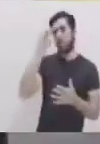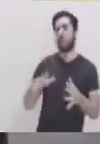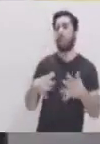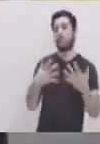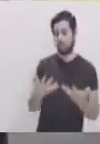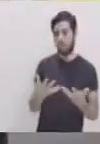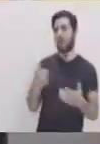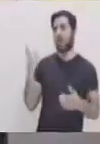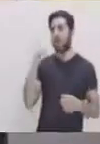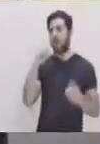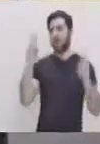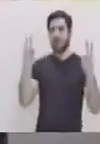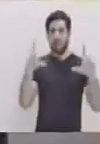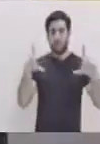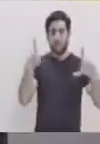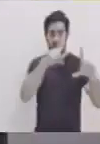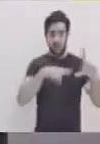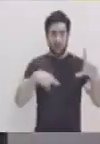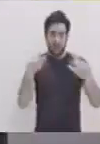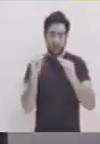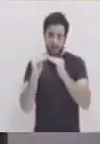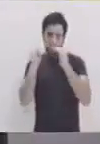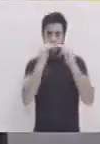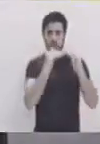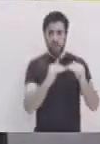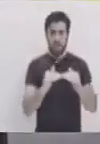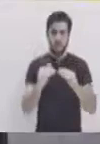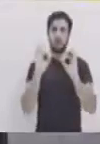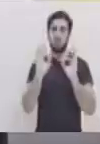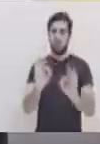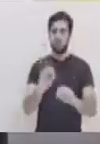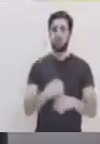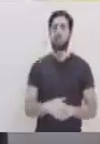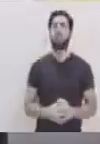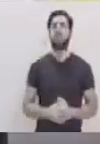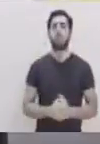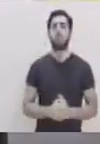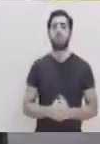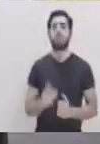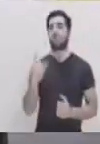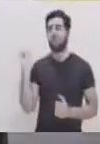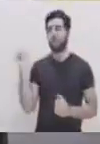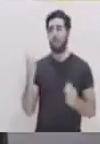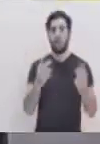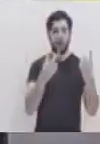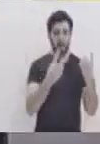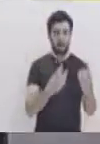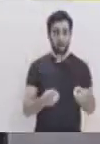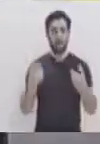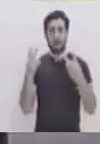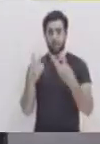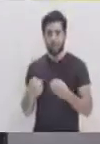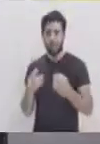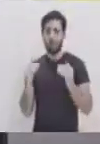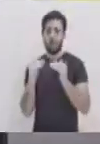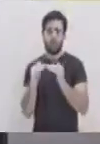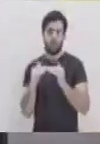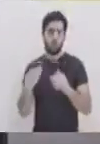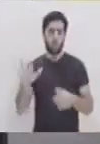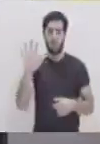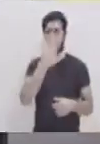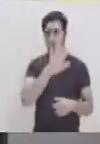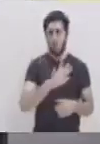aprendimos hoy que la simetría radial gira alrededor de un centro y es una